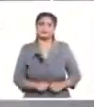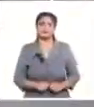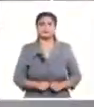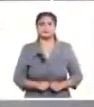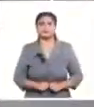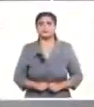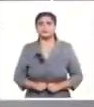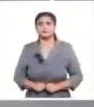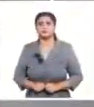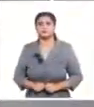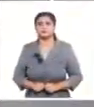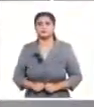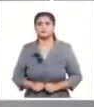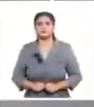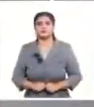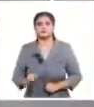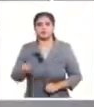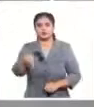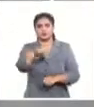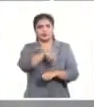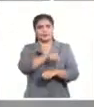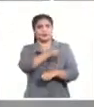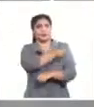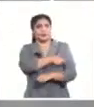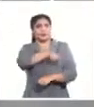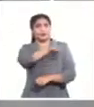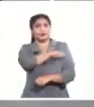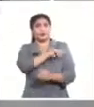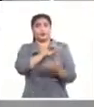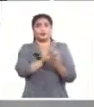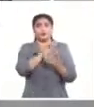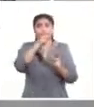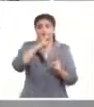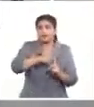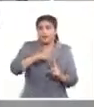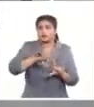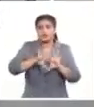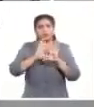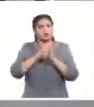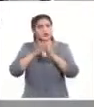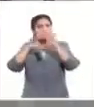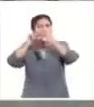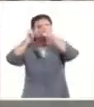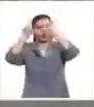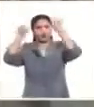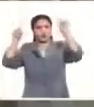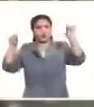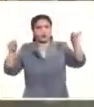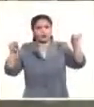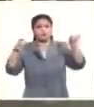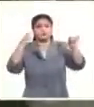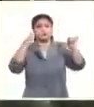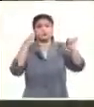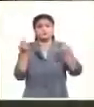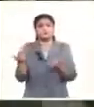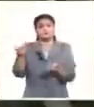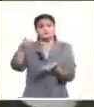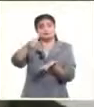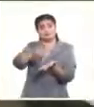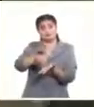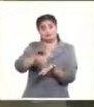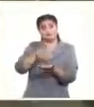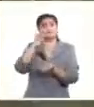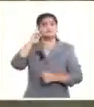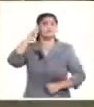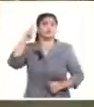vivo en este minuto. El pueblo matancero y Cuba toda expresa su dolor en este viernes de luto para nuestro país. Se